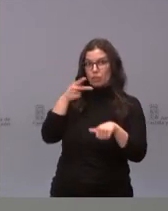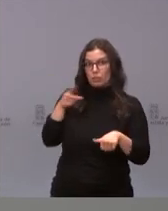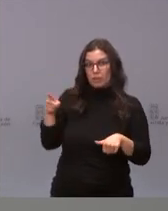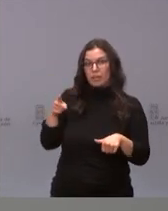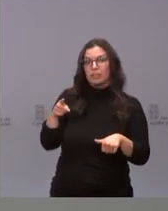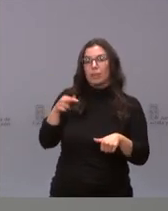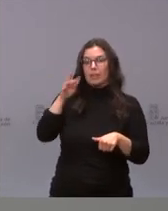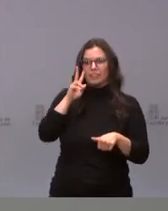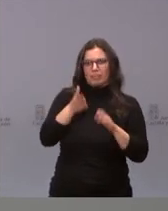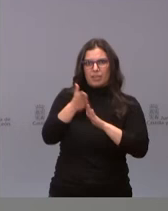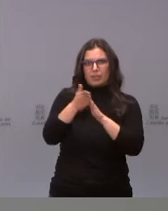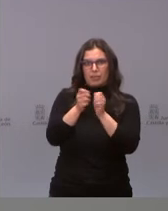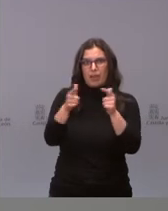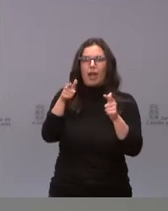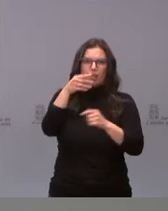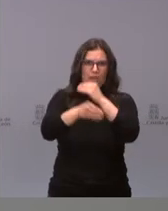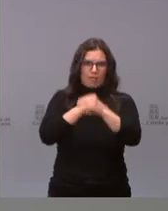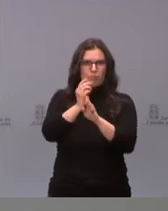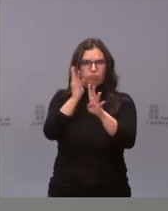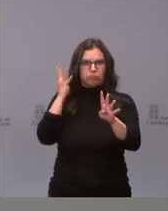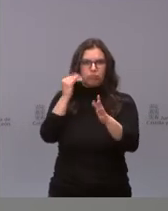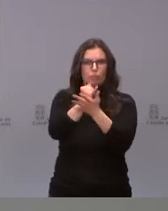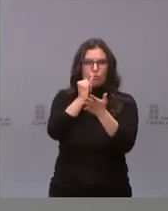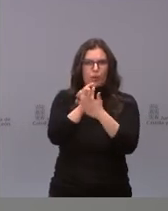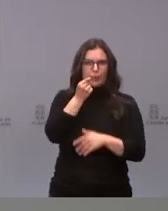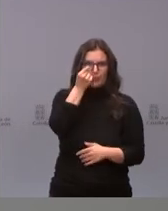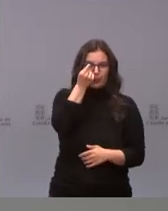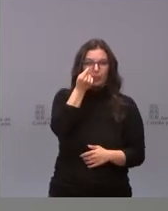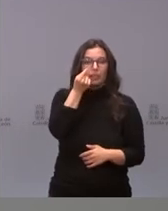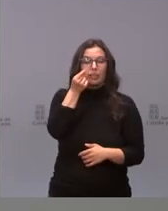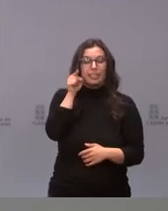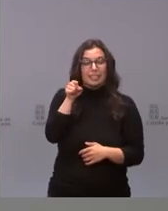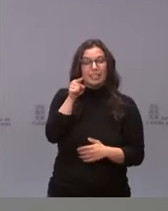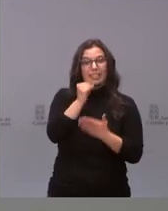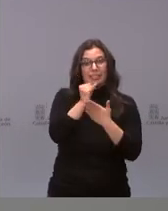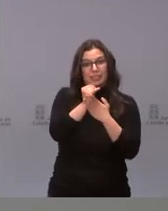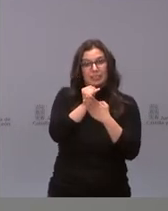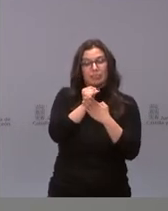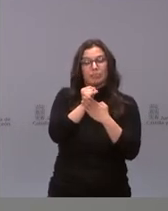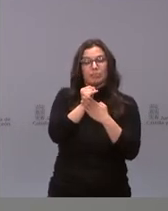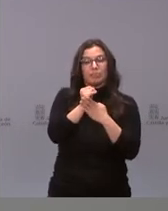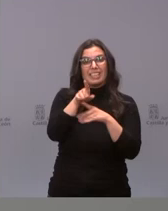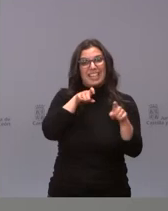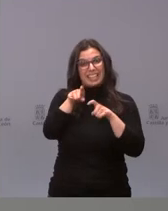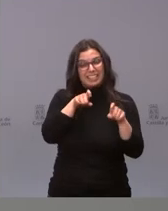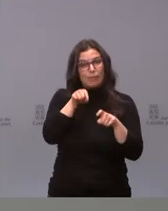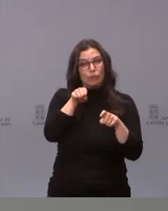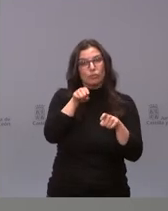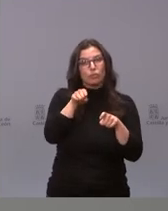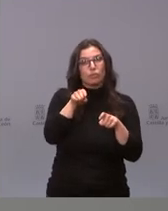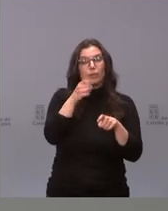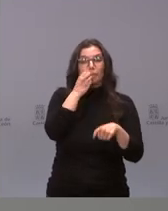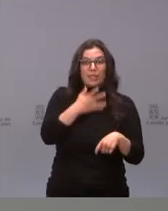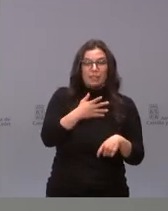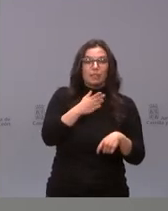tendencia al crecimiento, ahí es donde hacíamos los cribados masivos. Y los cribados masivos, los cribados selectivos, pues tenían la bondad